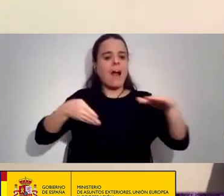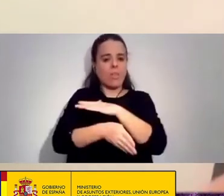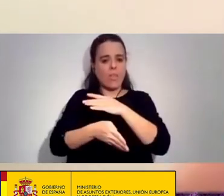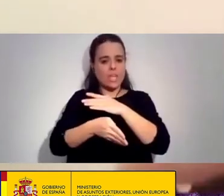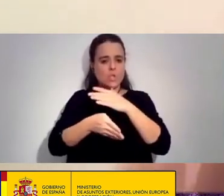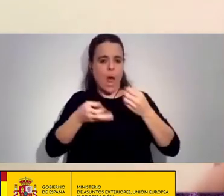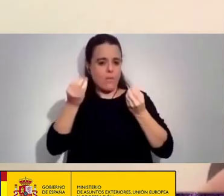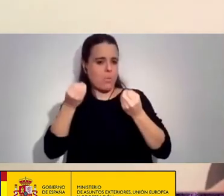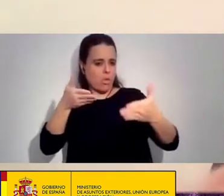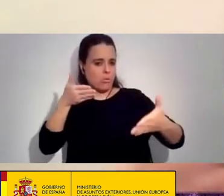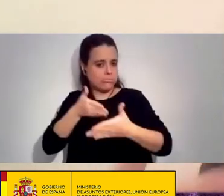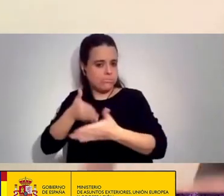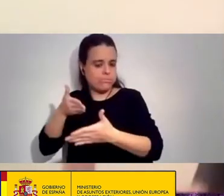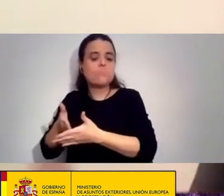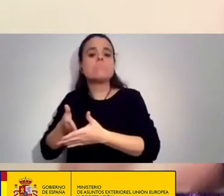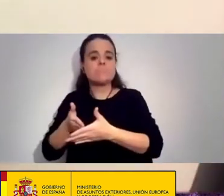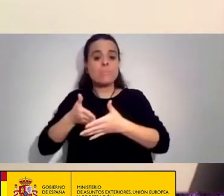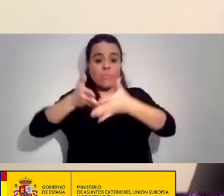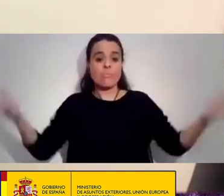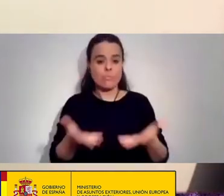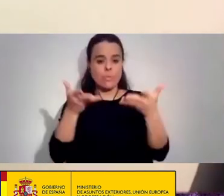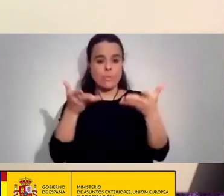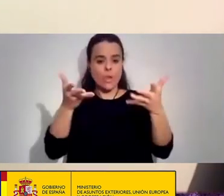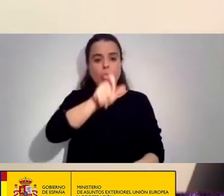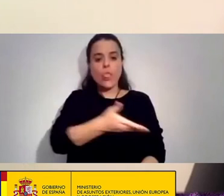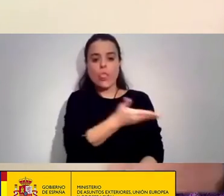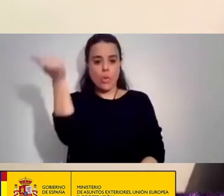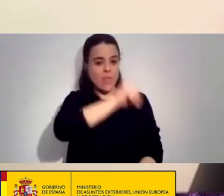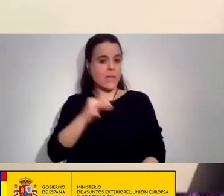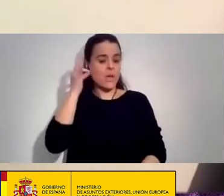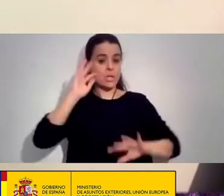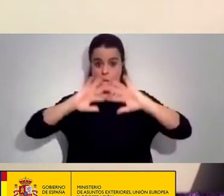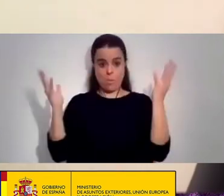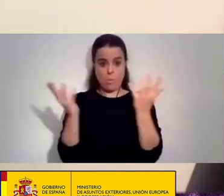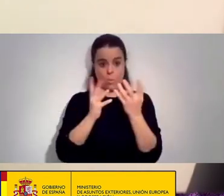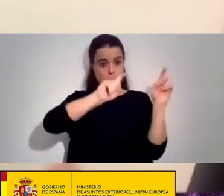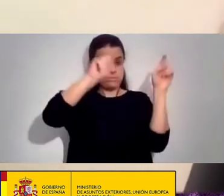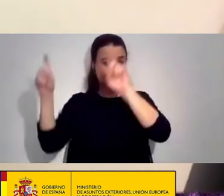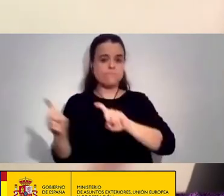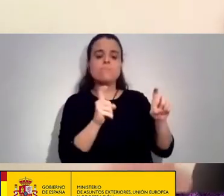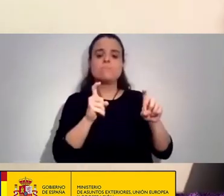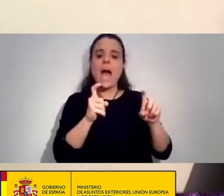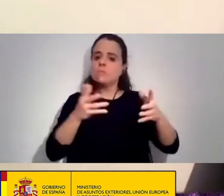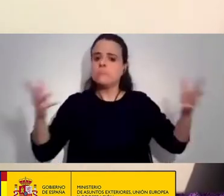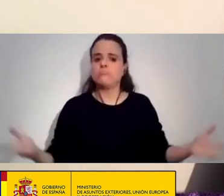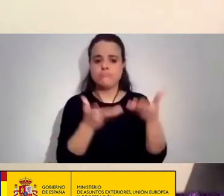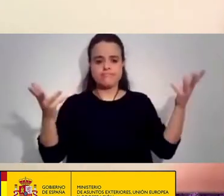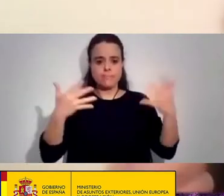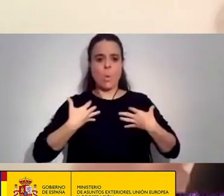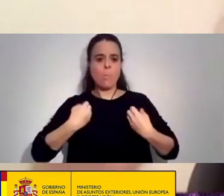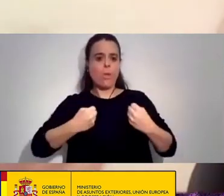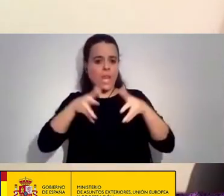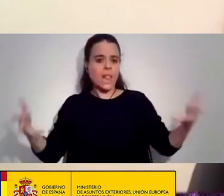incentiva a todos los ciudadanos Y ciudadanas del mundo A activar el poder de Internet Para más democracia